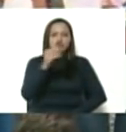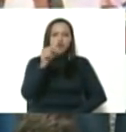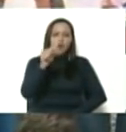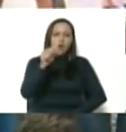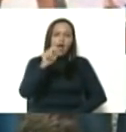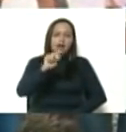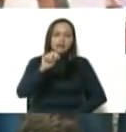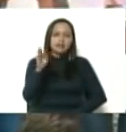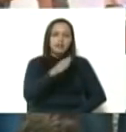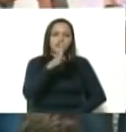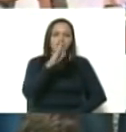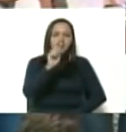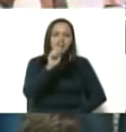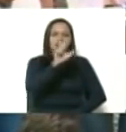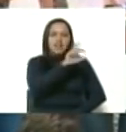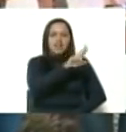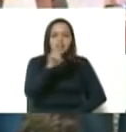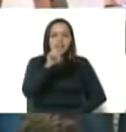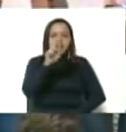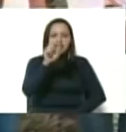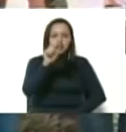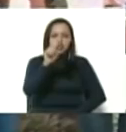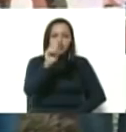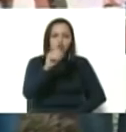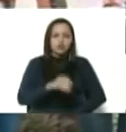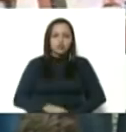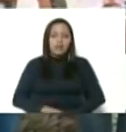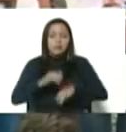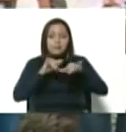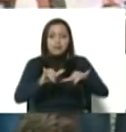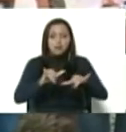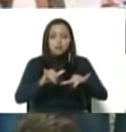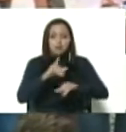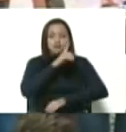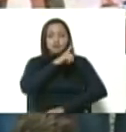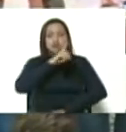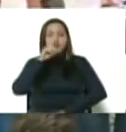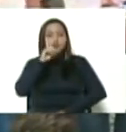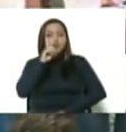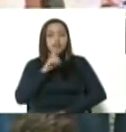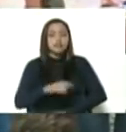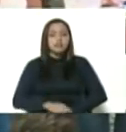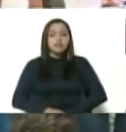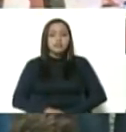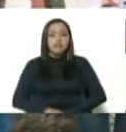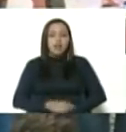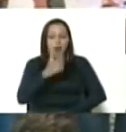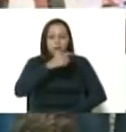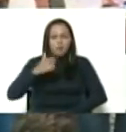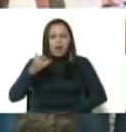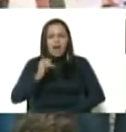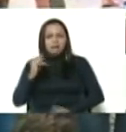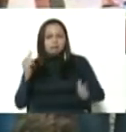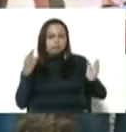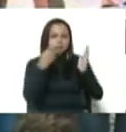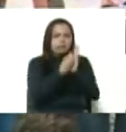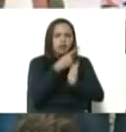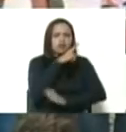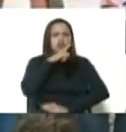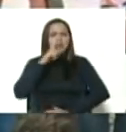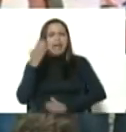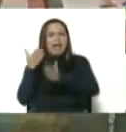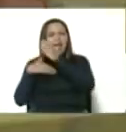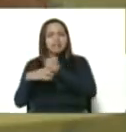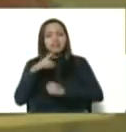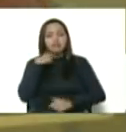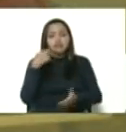Base de misiones que el mismo poder popular le ha colocado a este joven guerrero, batallador, patriota, que lamentablemente